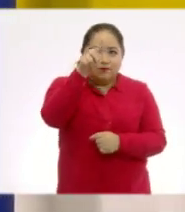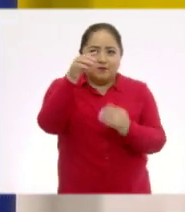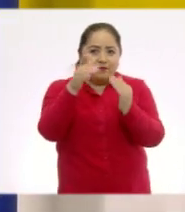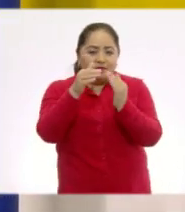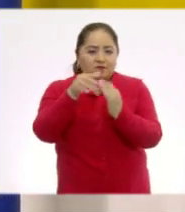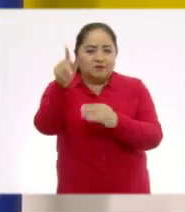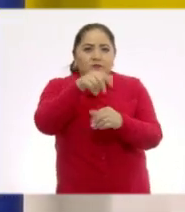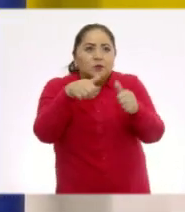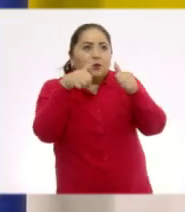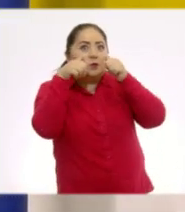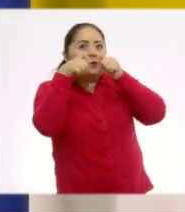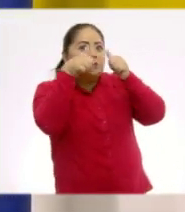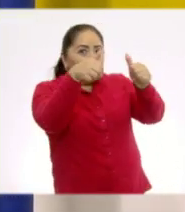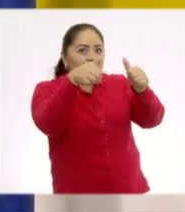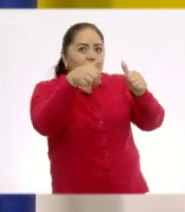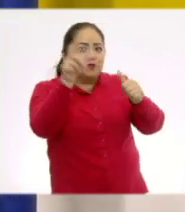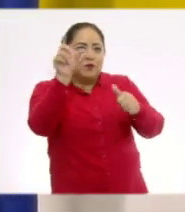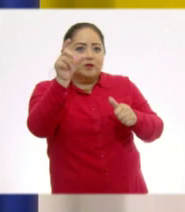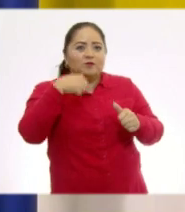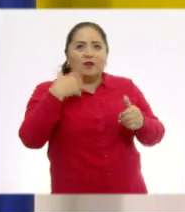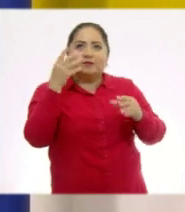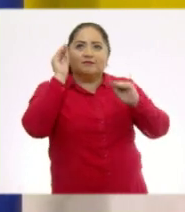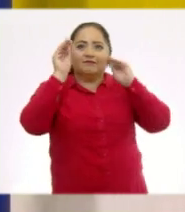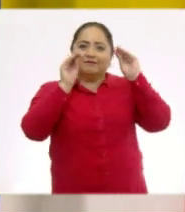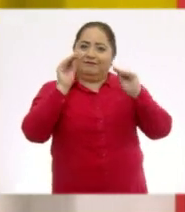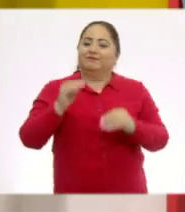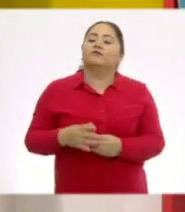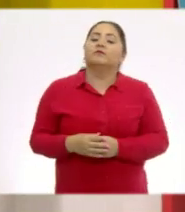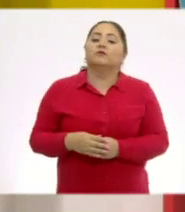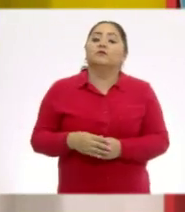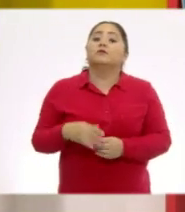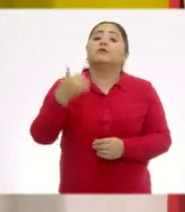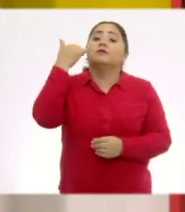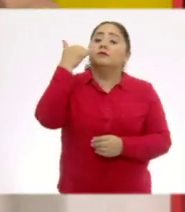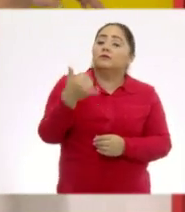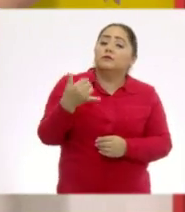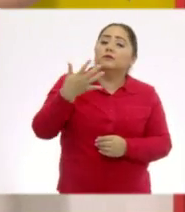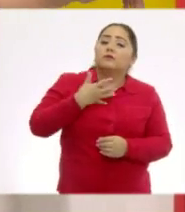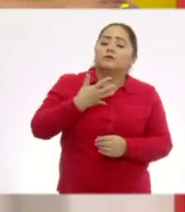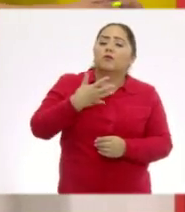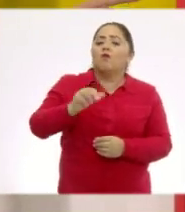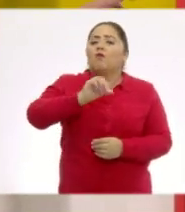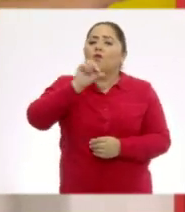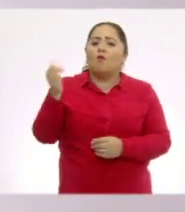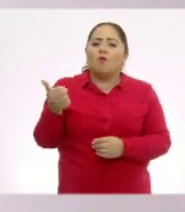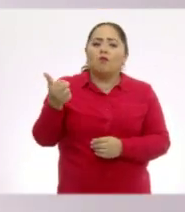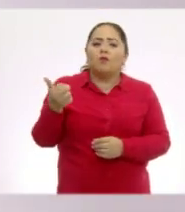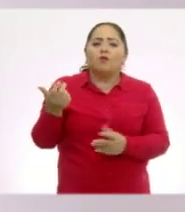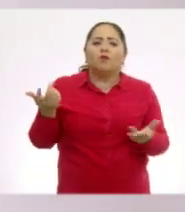en casa están muy atentos a la observación. Muy bien. Y tenemos nuestro